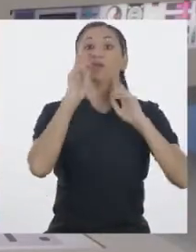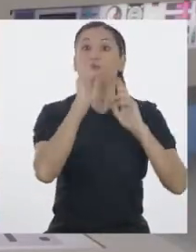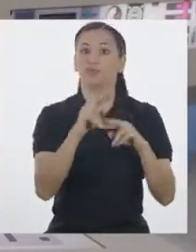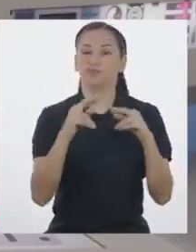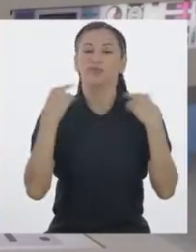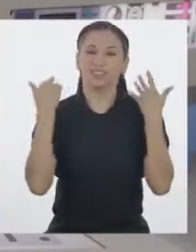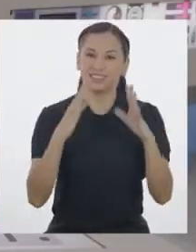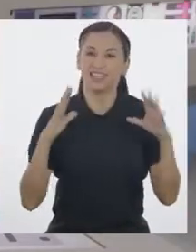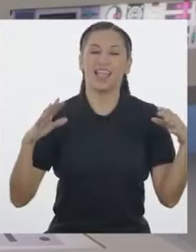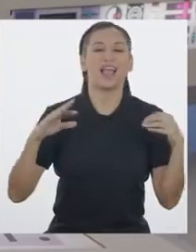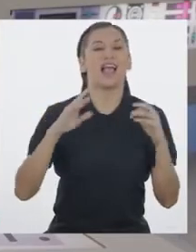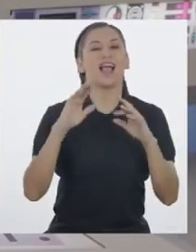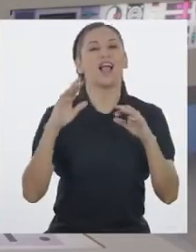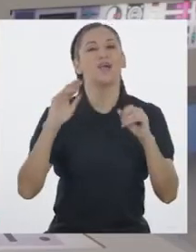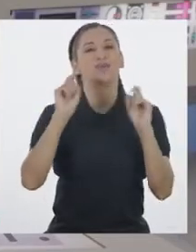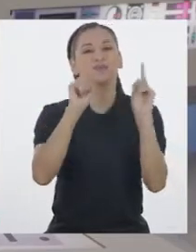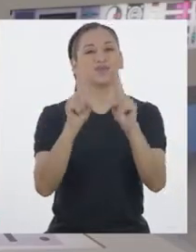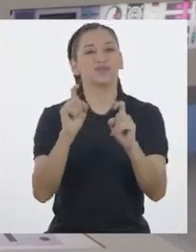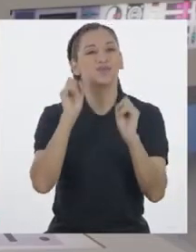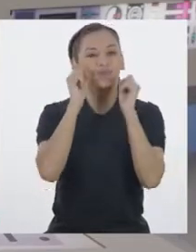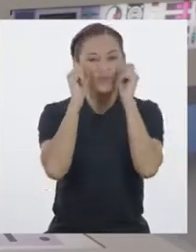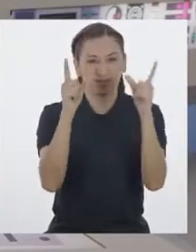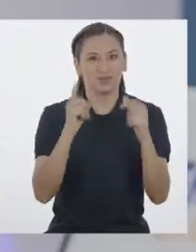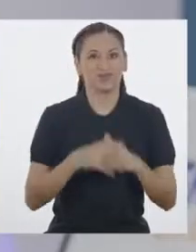respondido la pregunta sorpresa!